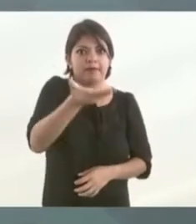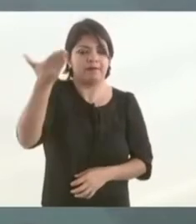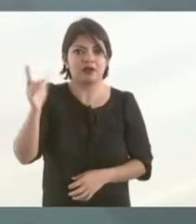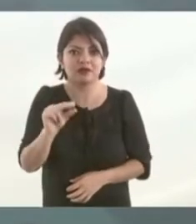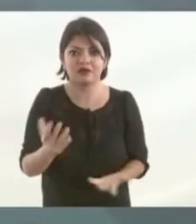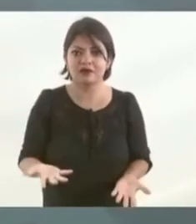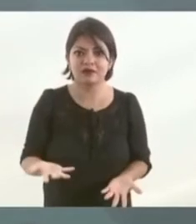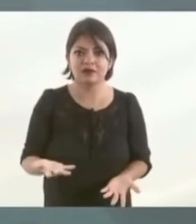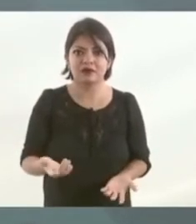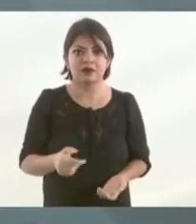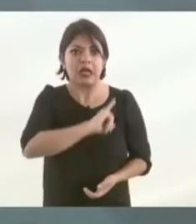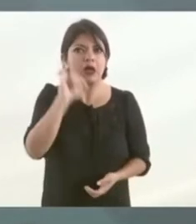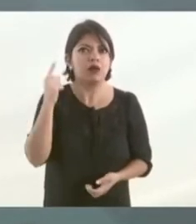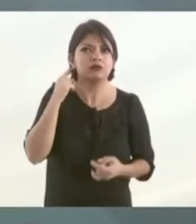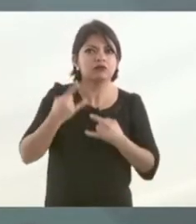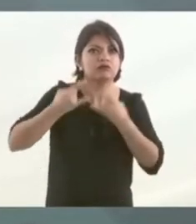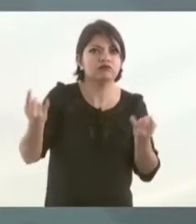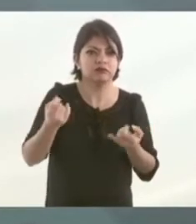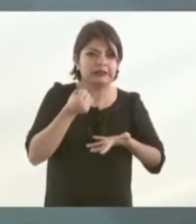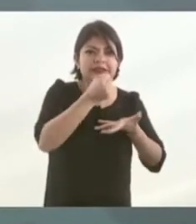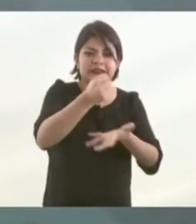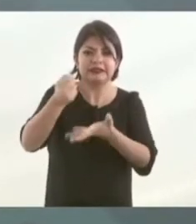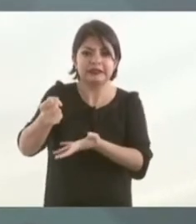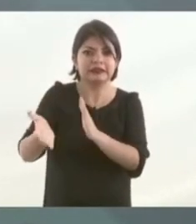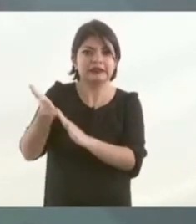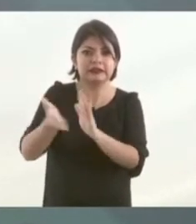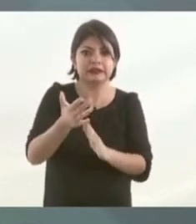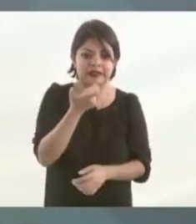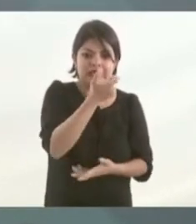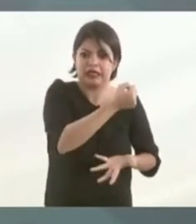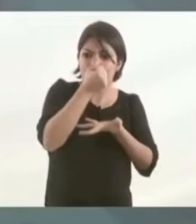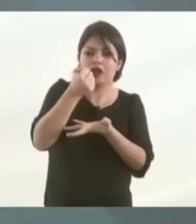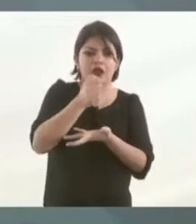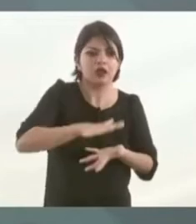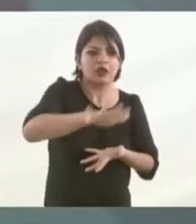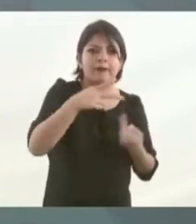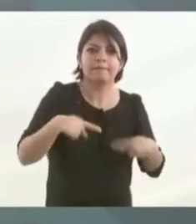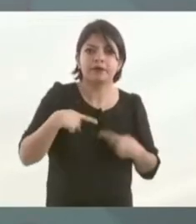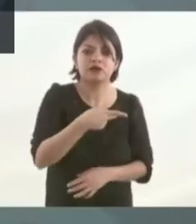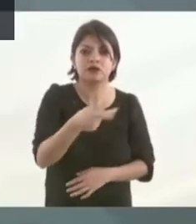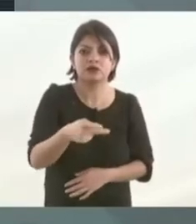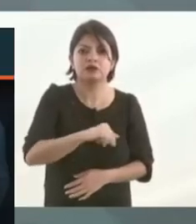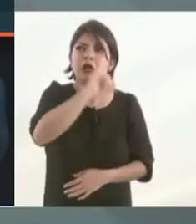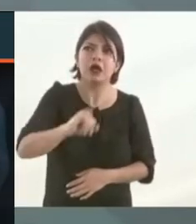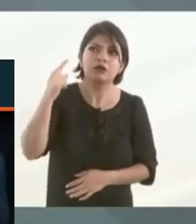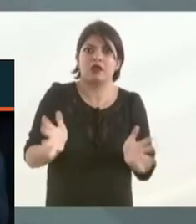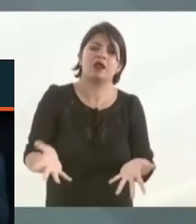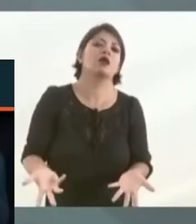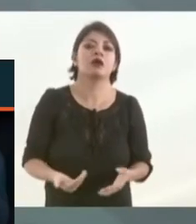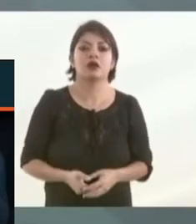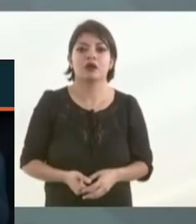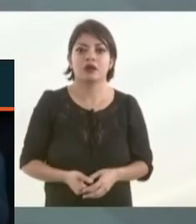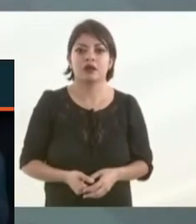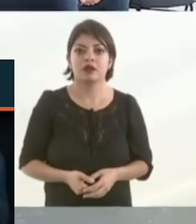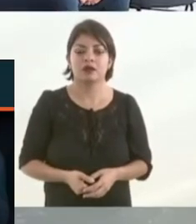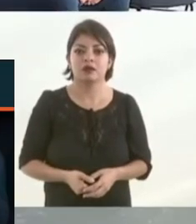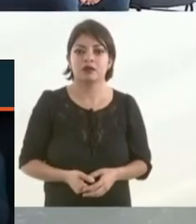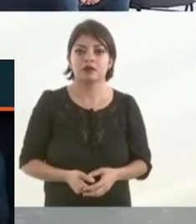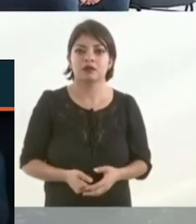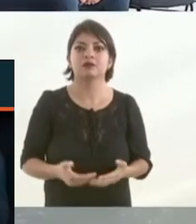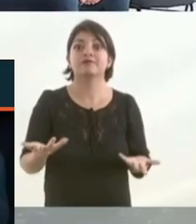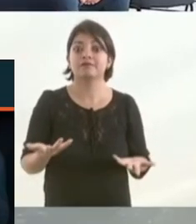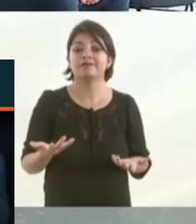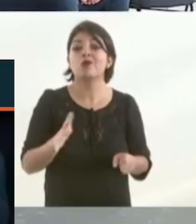Y se está invirtiendo como nunca, de manera especial, se está destinando dinero al pueblo, la gente humilde, como nunca se había hecho. Solo